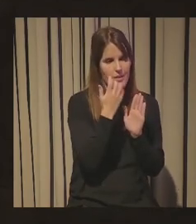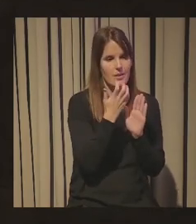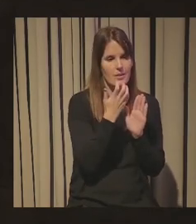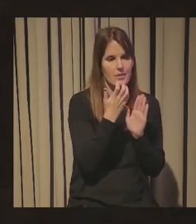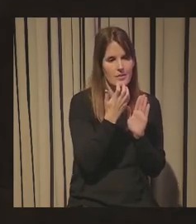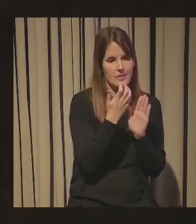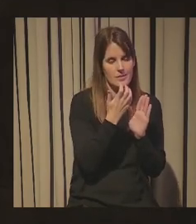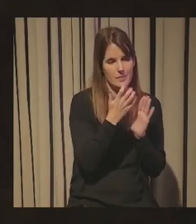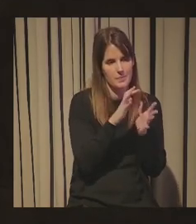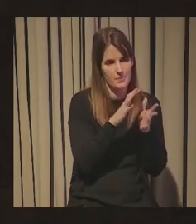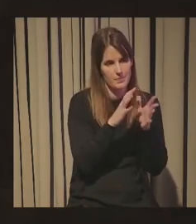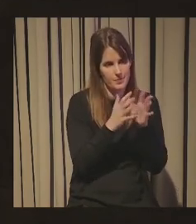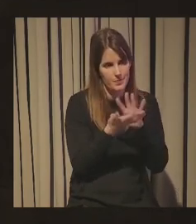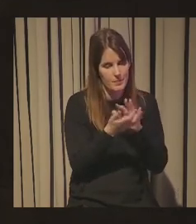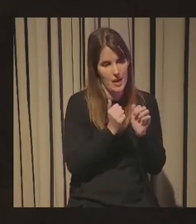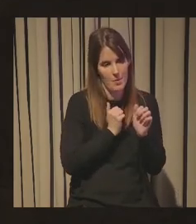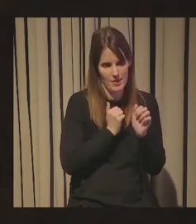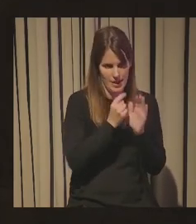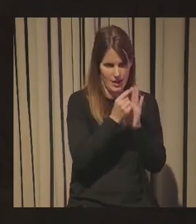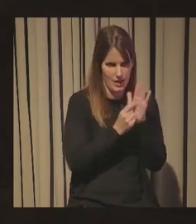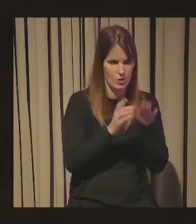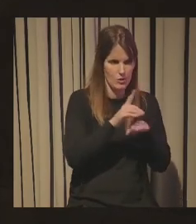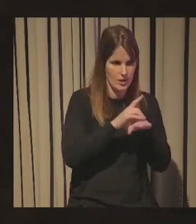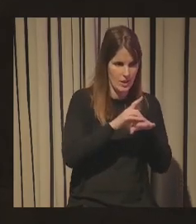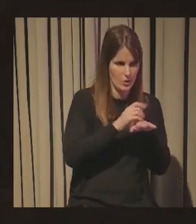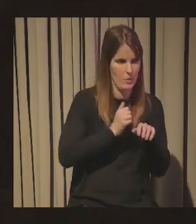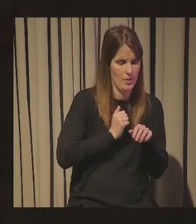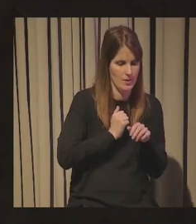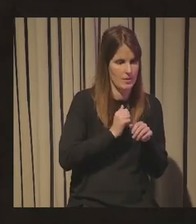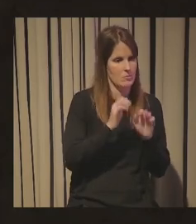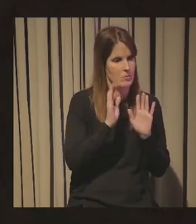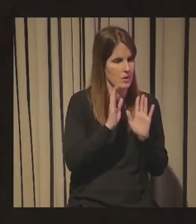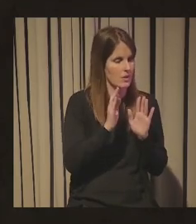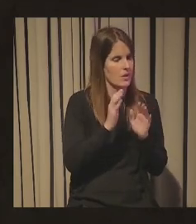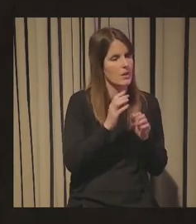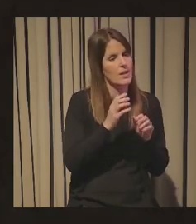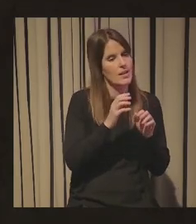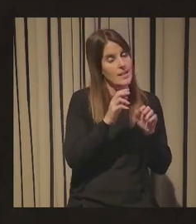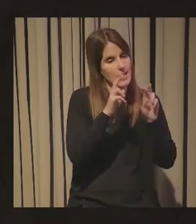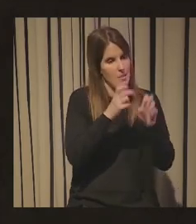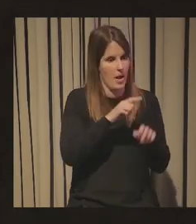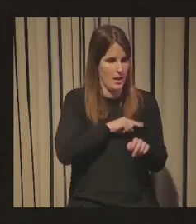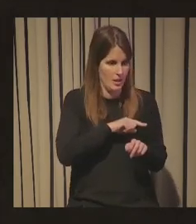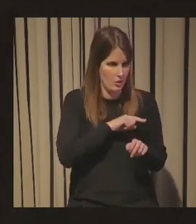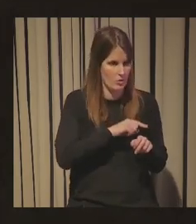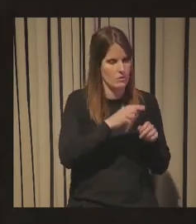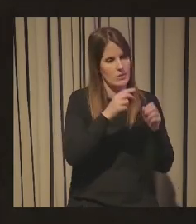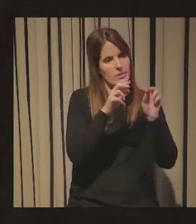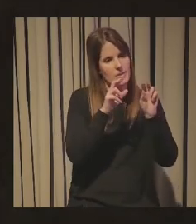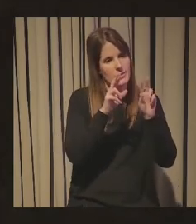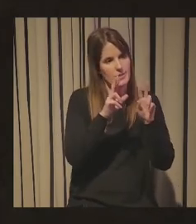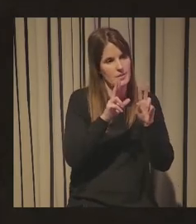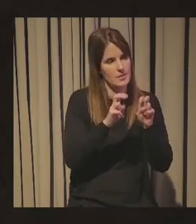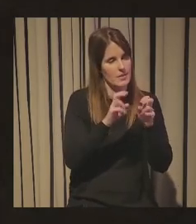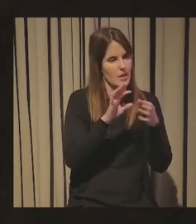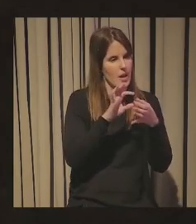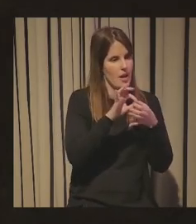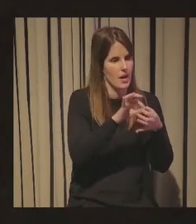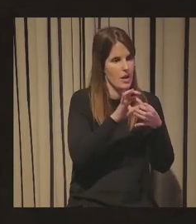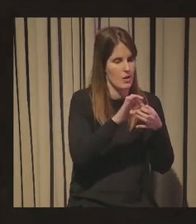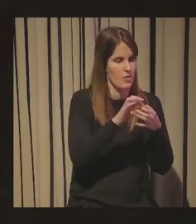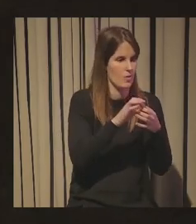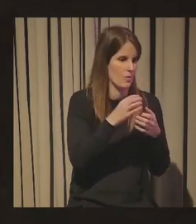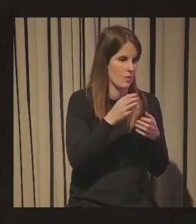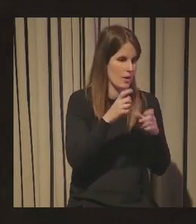monetización su explotación pero también con su gobierno con los elementos éticos y con qué tipo de relación establecemos con la